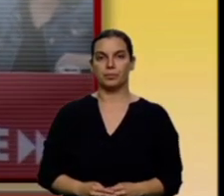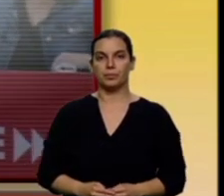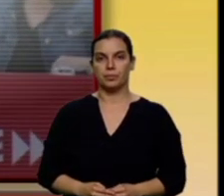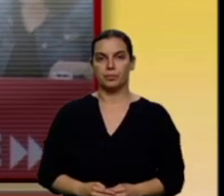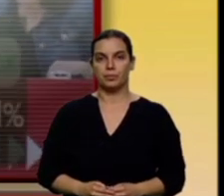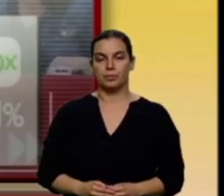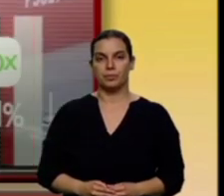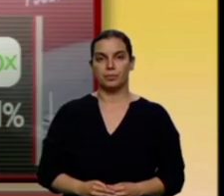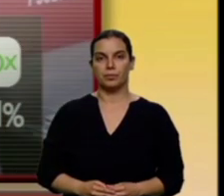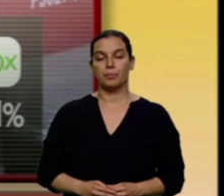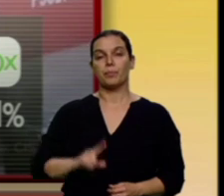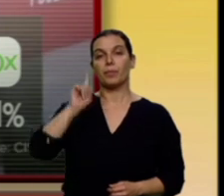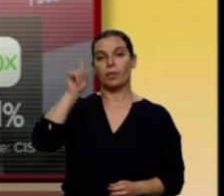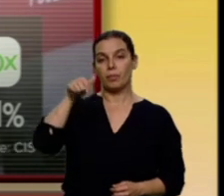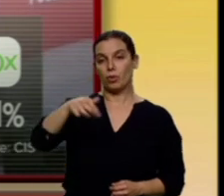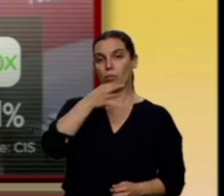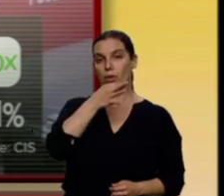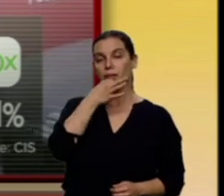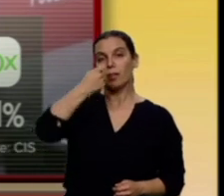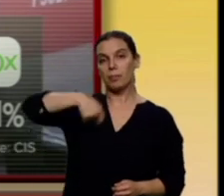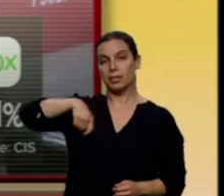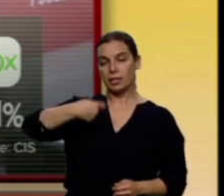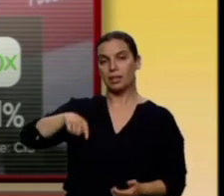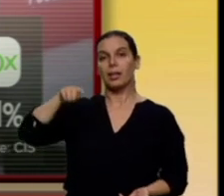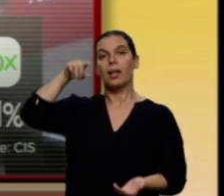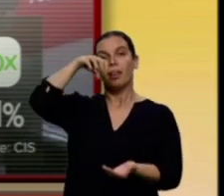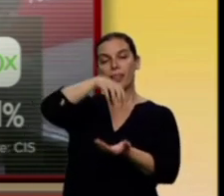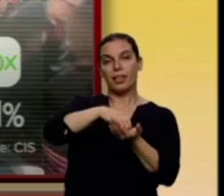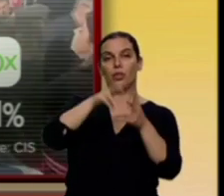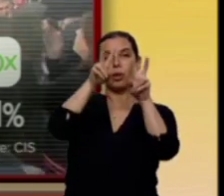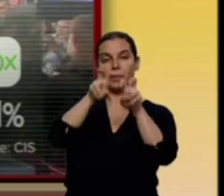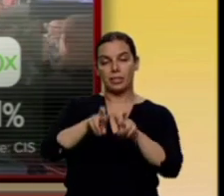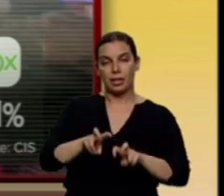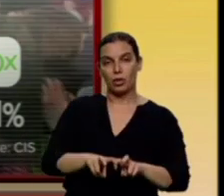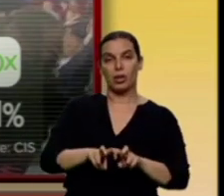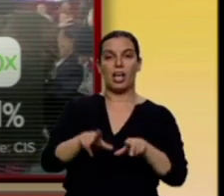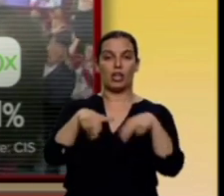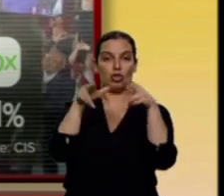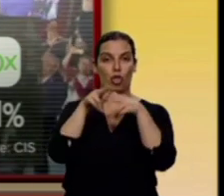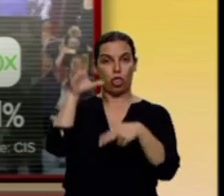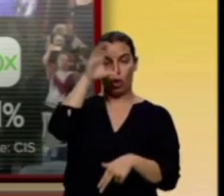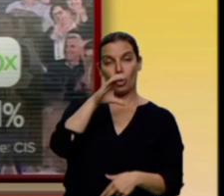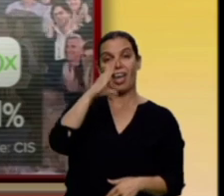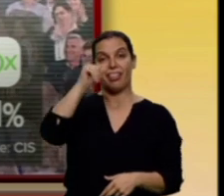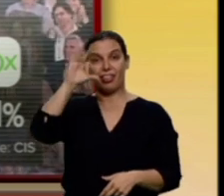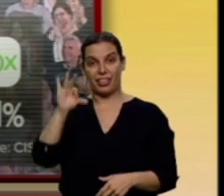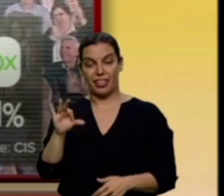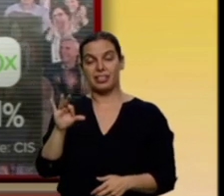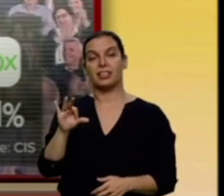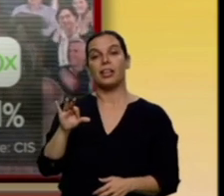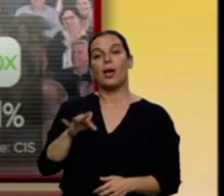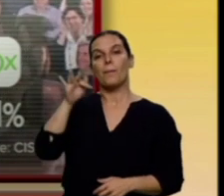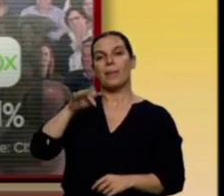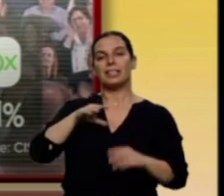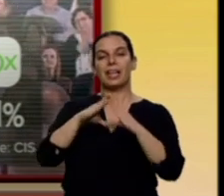Y también esta tarde el presidente del Centro de Investigaciones Sociológicas, el CIS, José Félix Tezanos, y el rector de la Universidad de Salamanca,